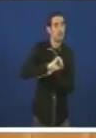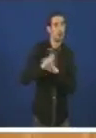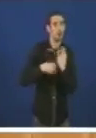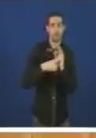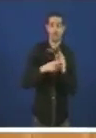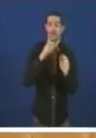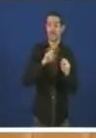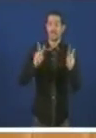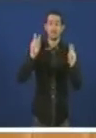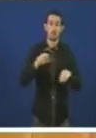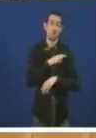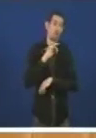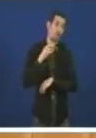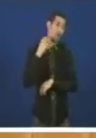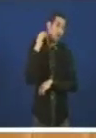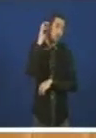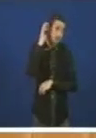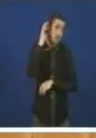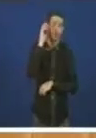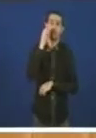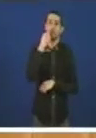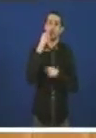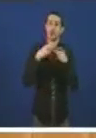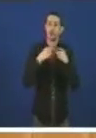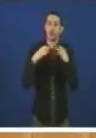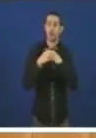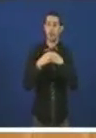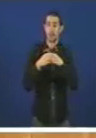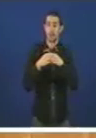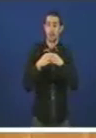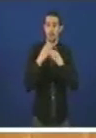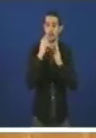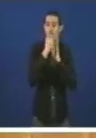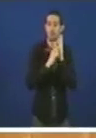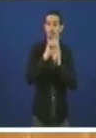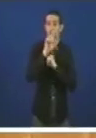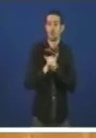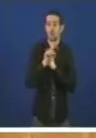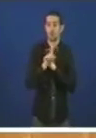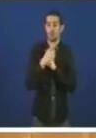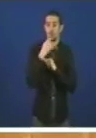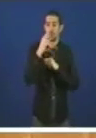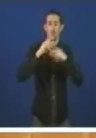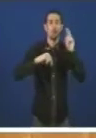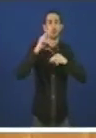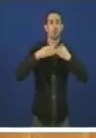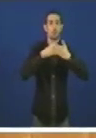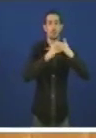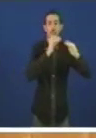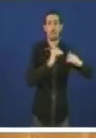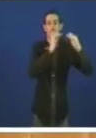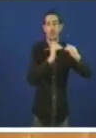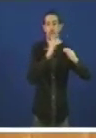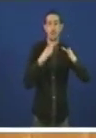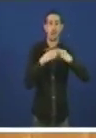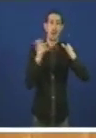Dixo a senhora deputada Que o BNG Na súa moción Non falaba de DIC Que fala no punto 1 E a construcción dun DIC Flotante nos teléis O de Navante Na